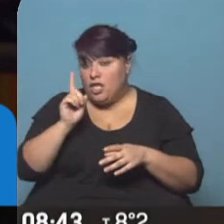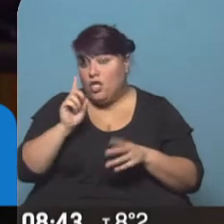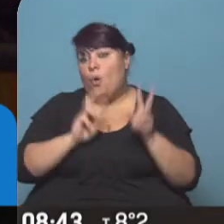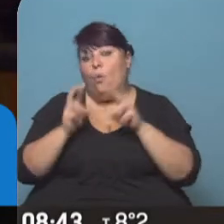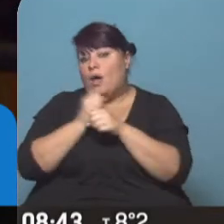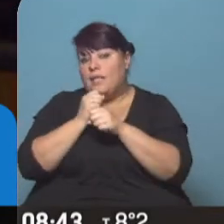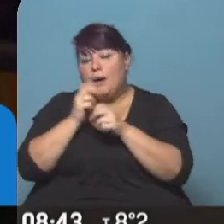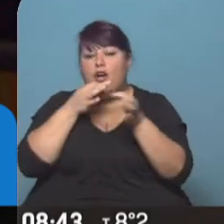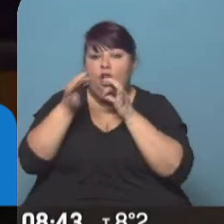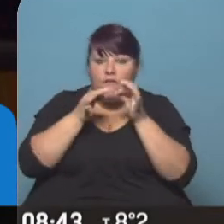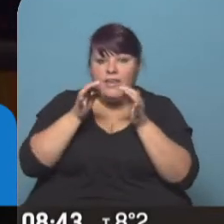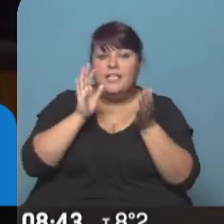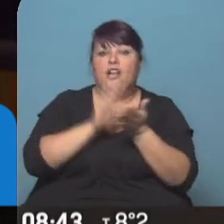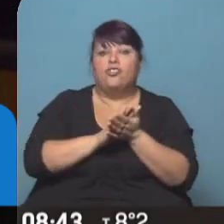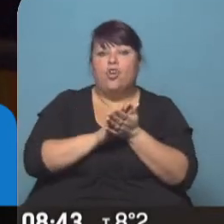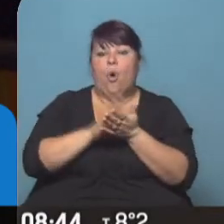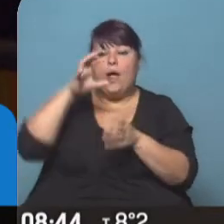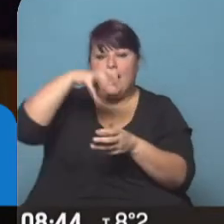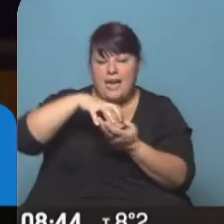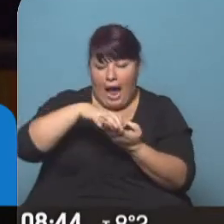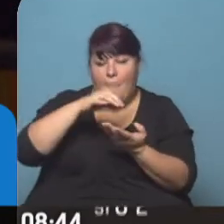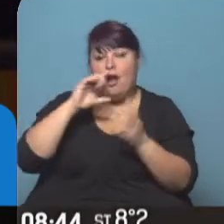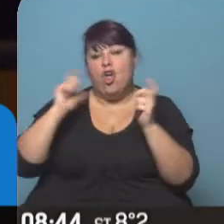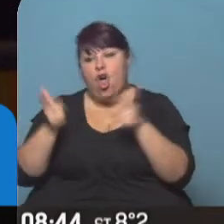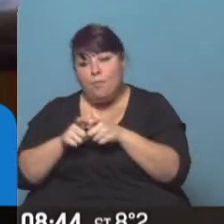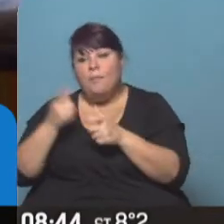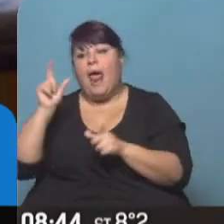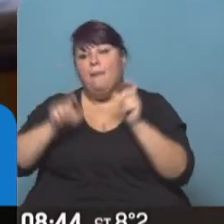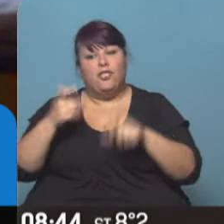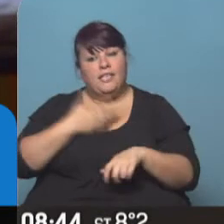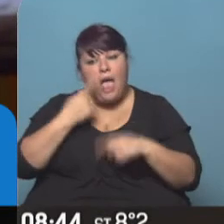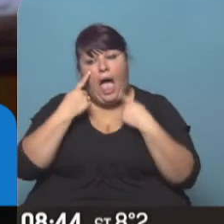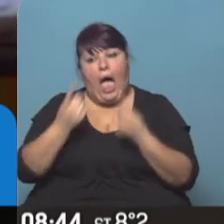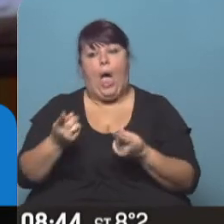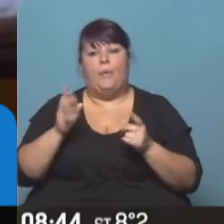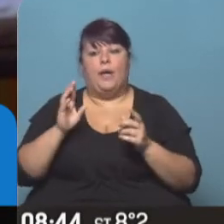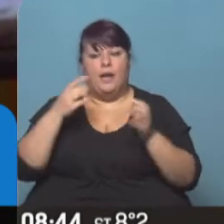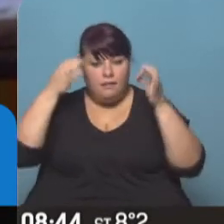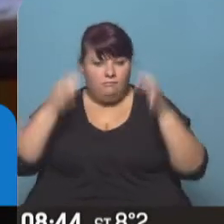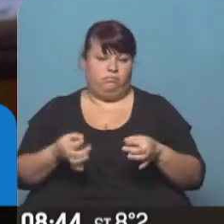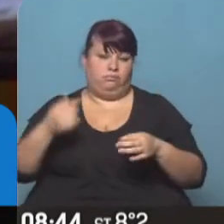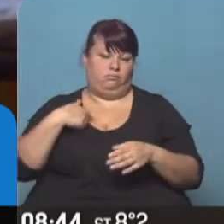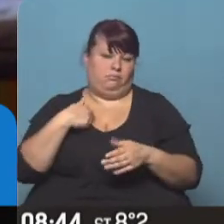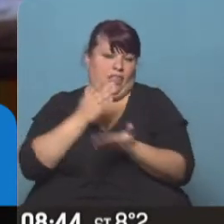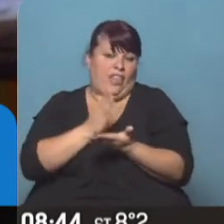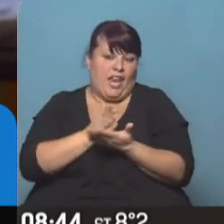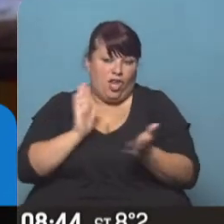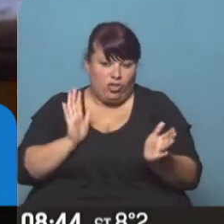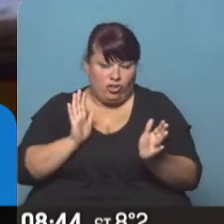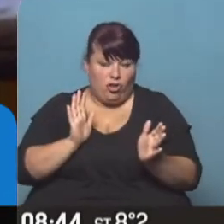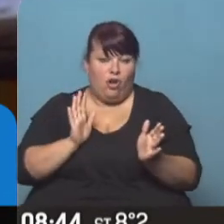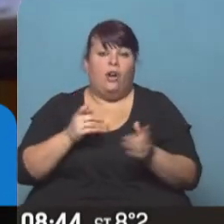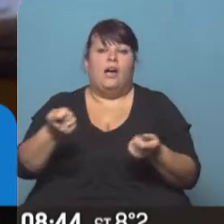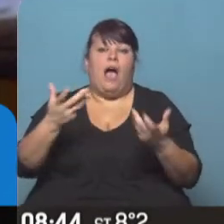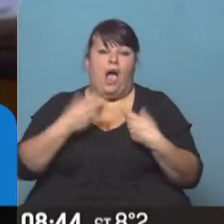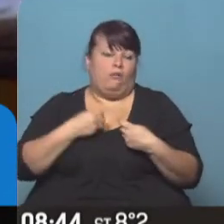a trabajar y dialogar en el marco de la Cámara y de la Comisión para que los santafesinos veamos plasmado nuestro derecho, que nos